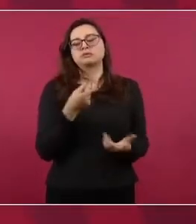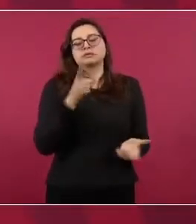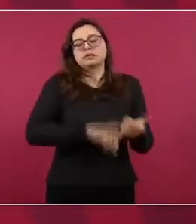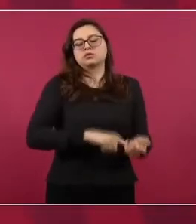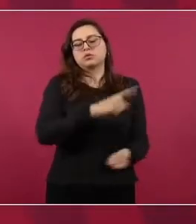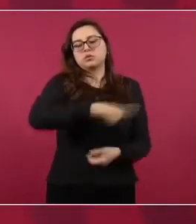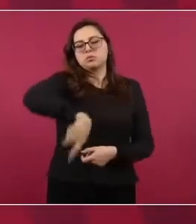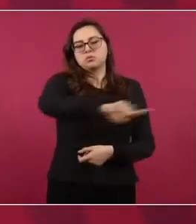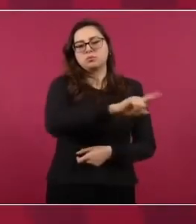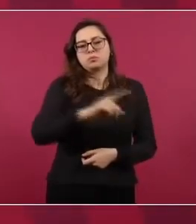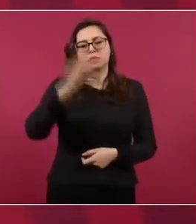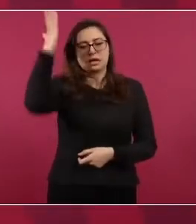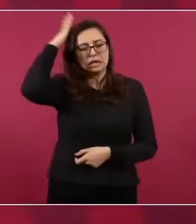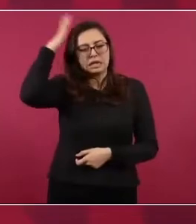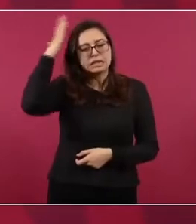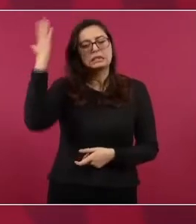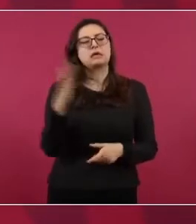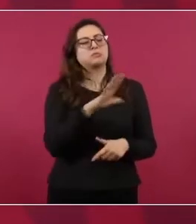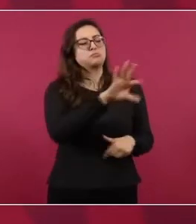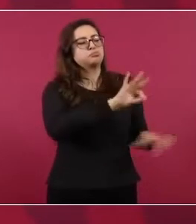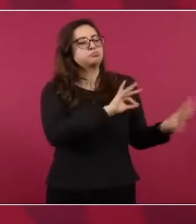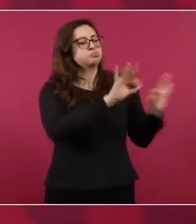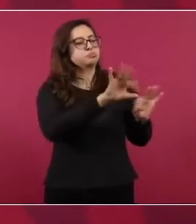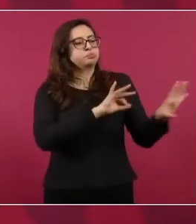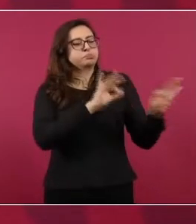cercana a los líderes de los partidos.